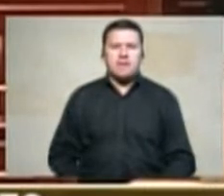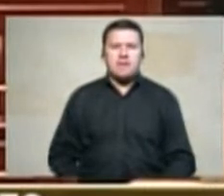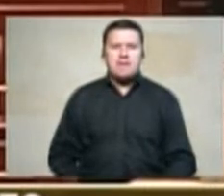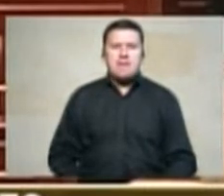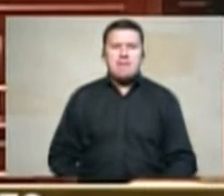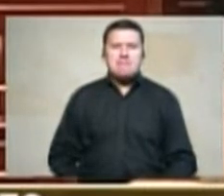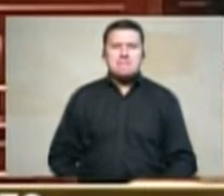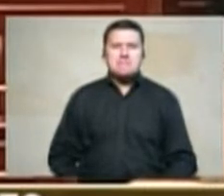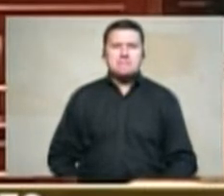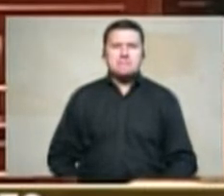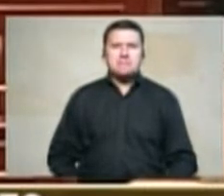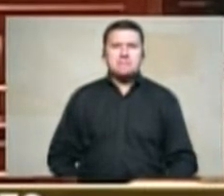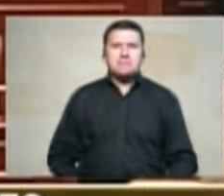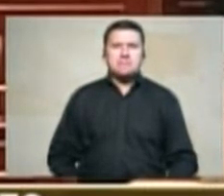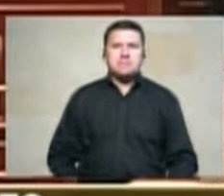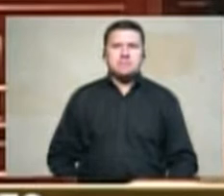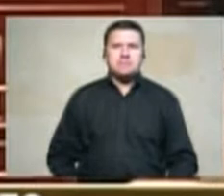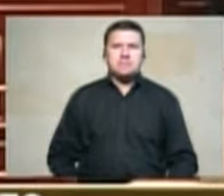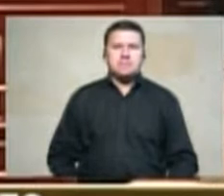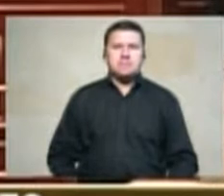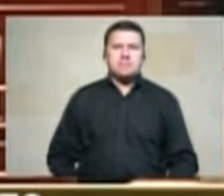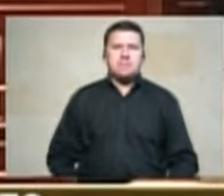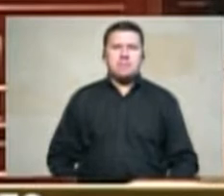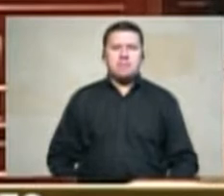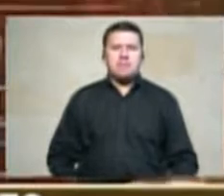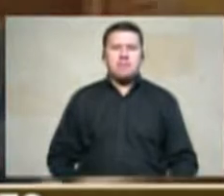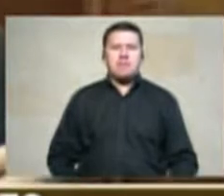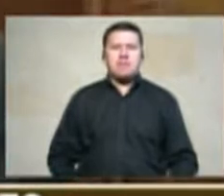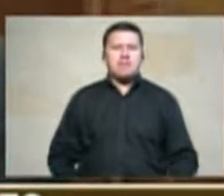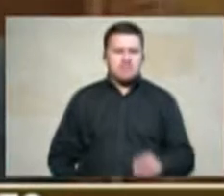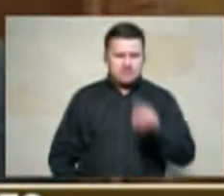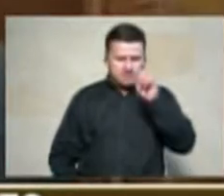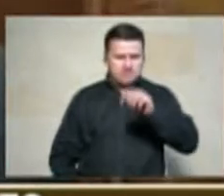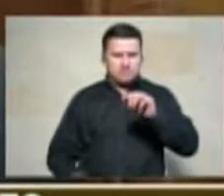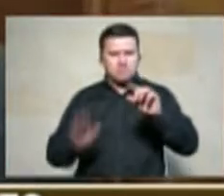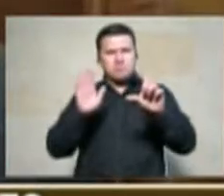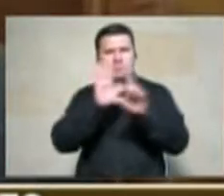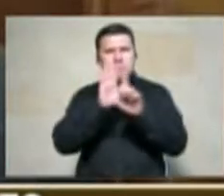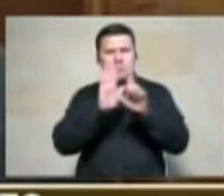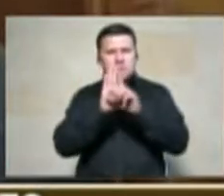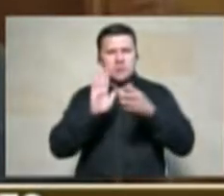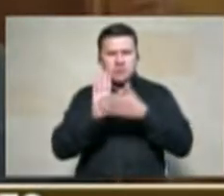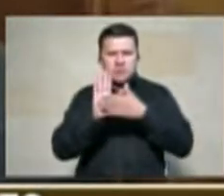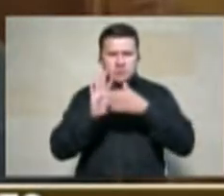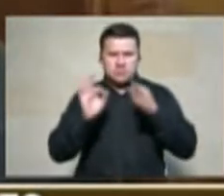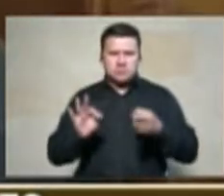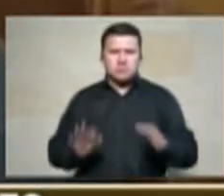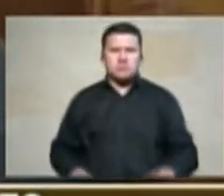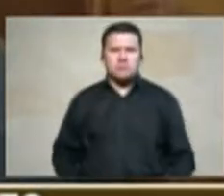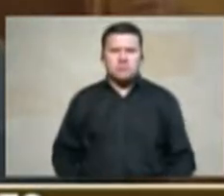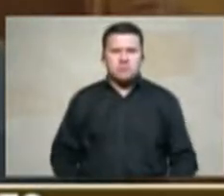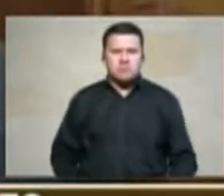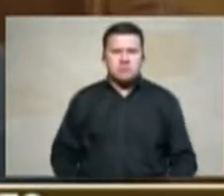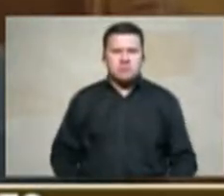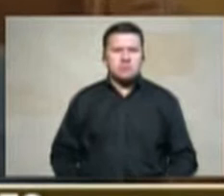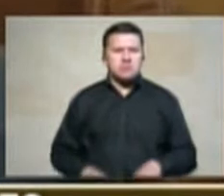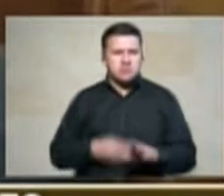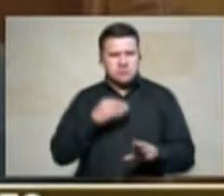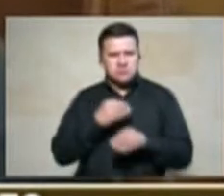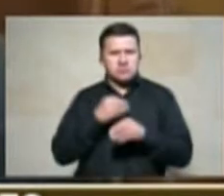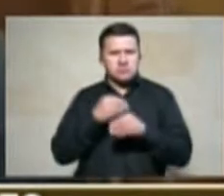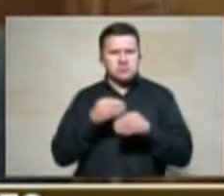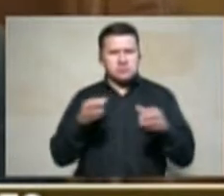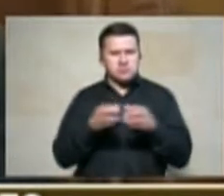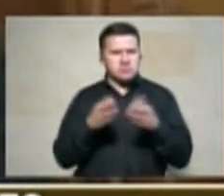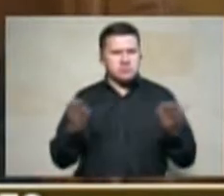que tienen el deber legal y constitucional de implementar la ley de restitución de tierras